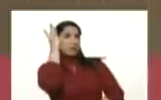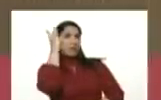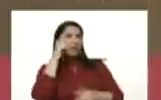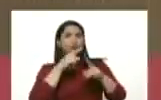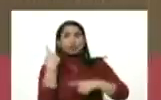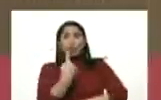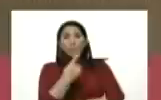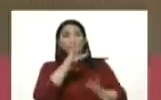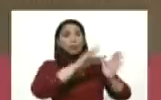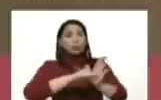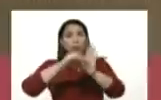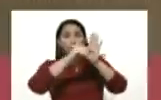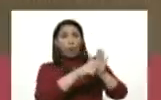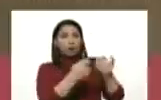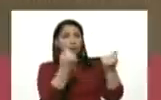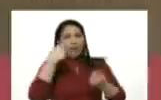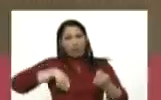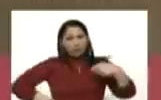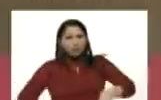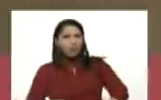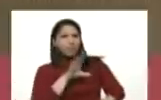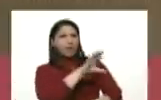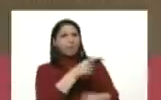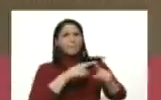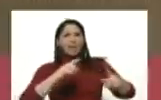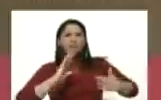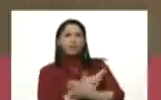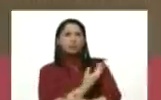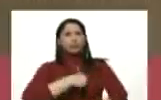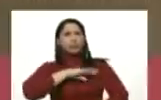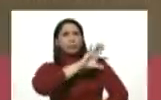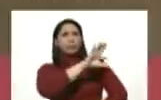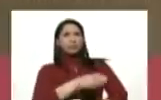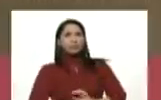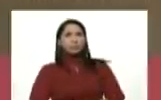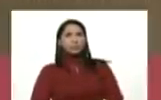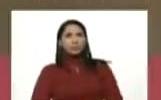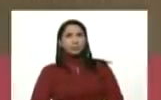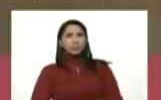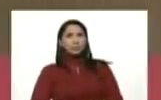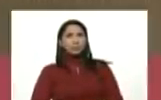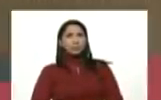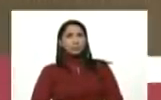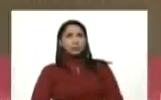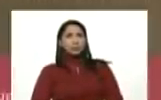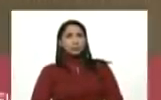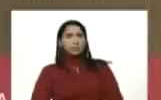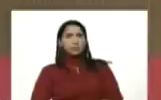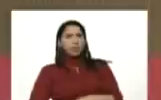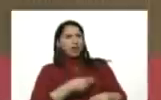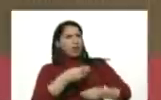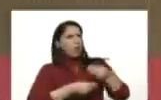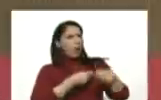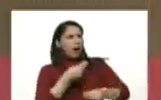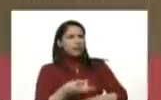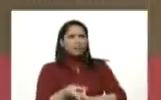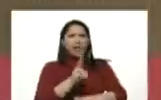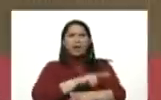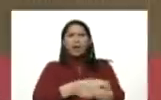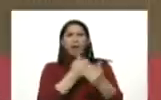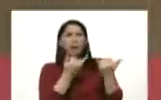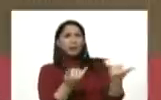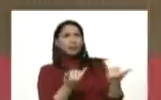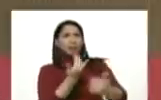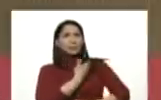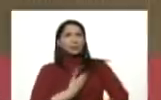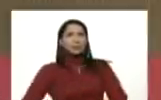robarse los activos del país y para despojar a nuestra patria de sus recursos. Y lo hace en el peor momento, presidente,